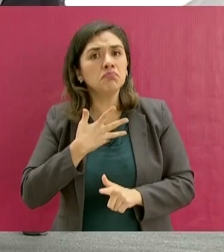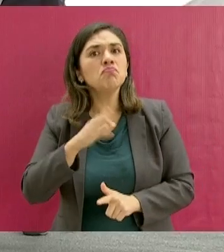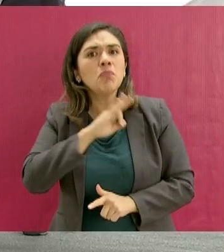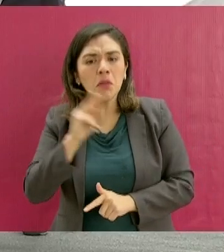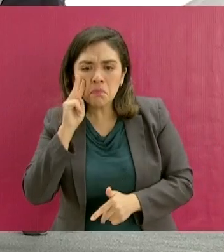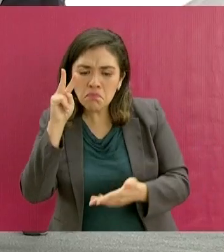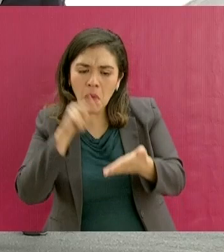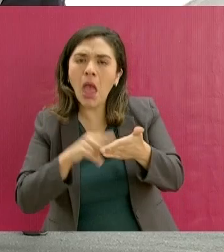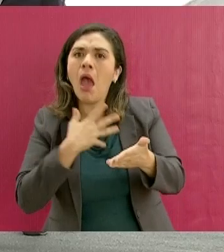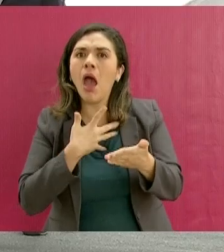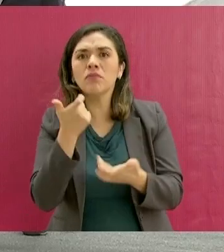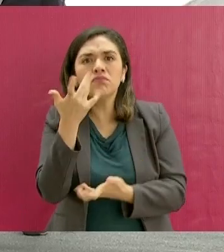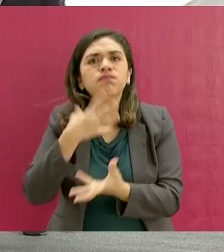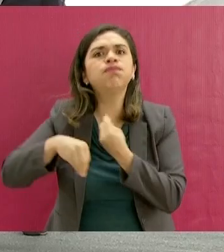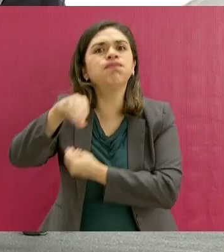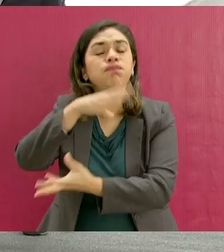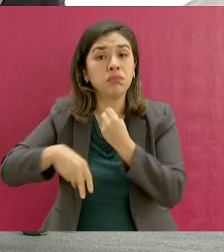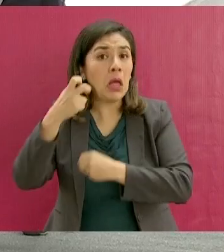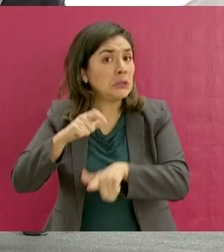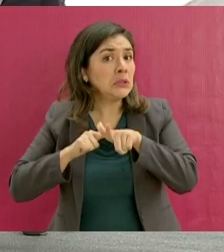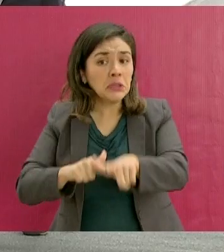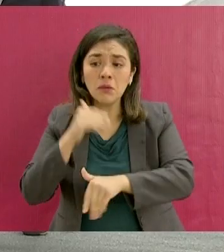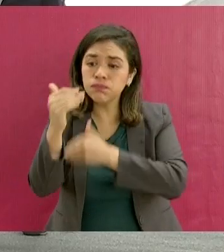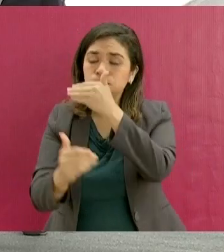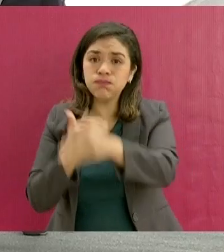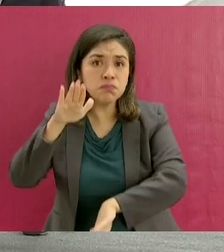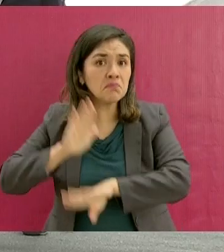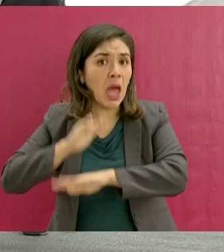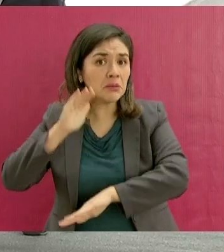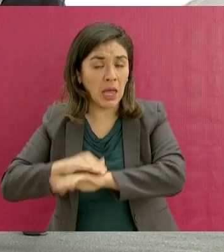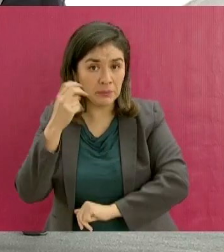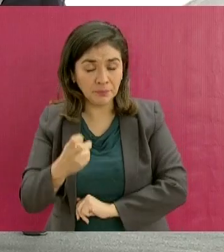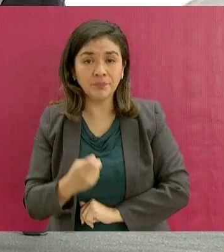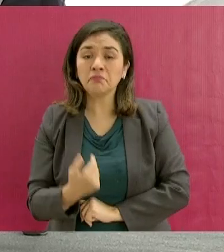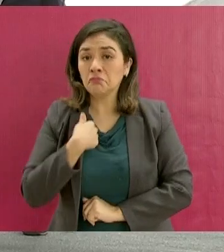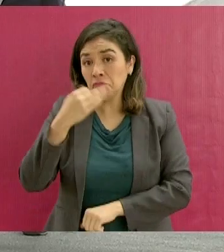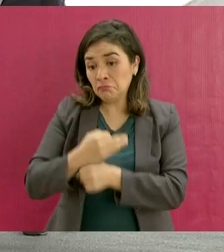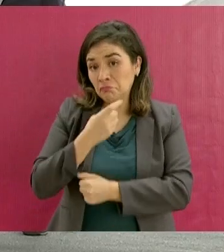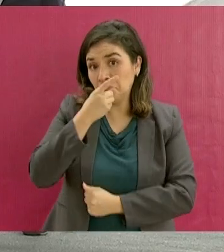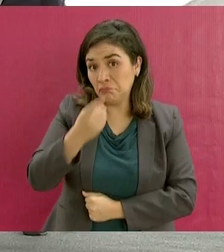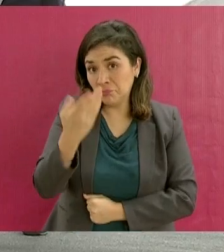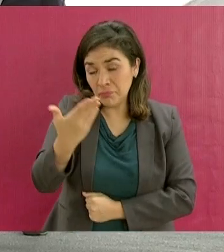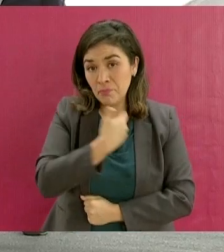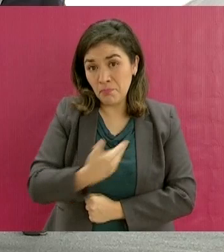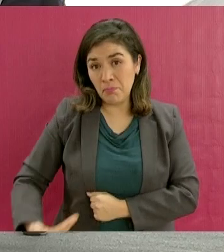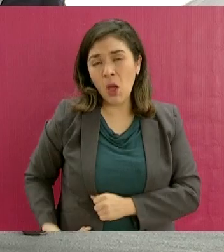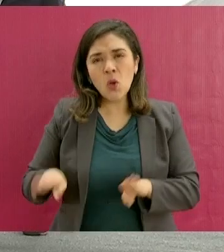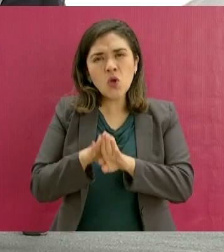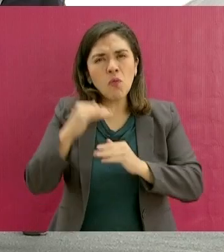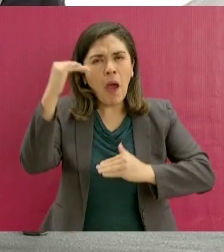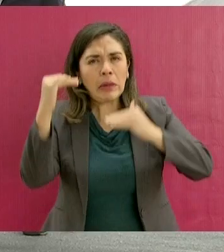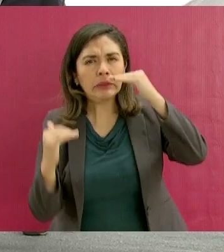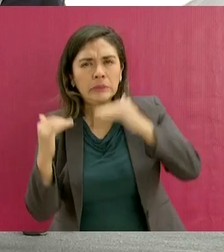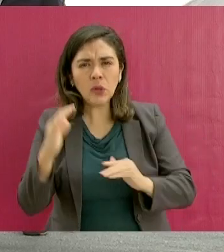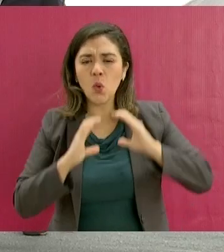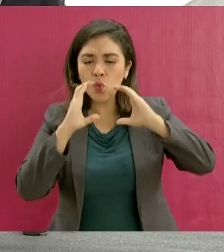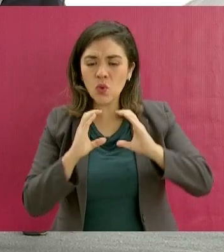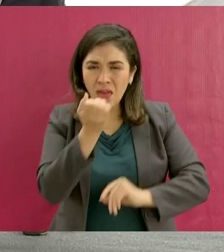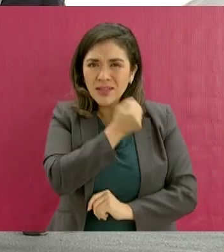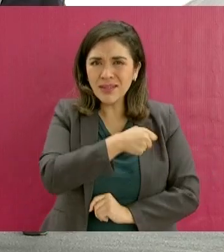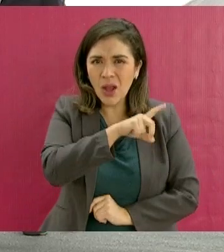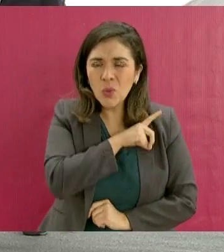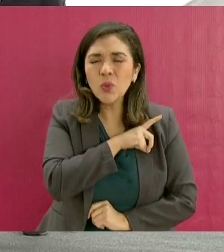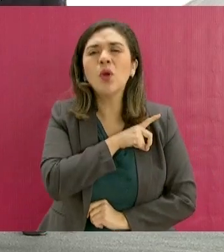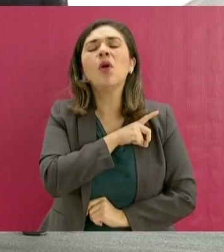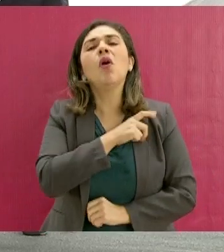recuperación y por esa ruta vamos a seguir. Aquí, señor presidente, el balance entre el cuidado a la salud